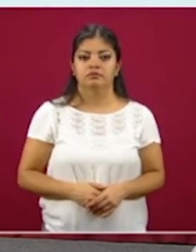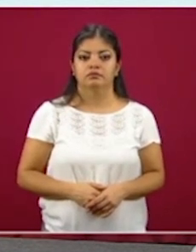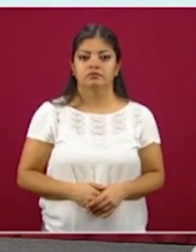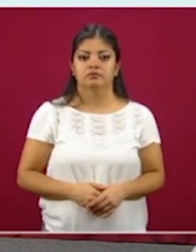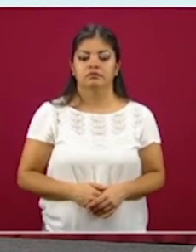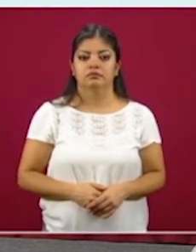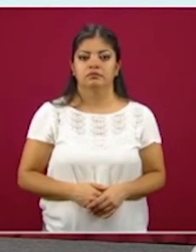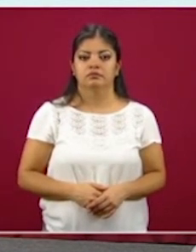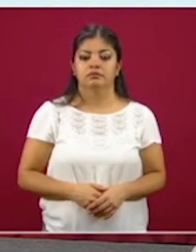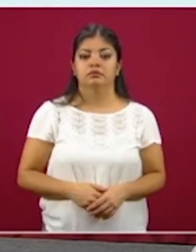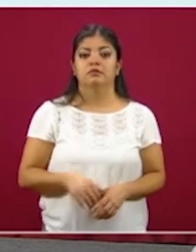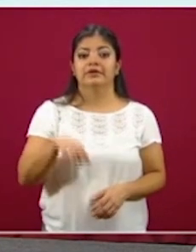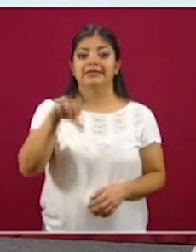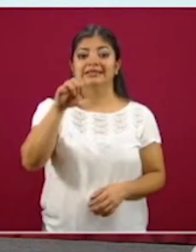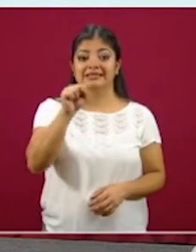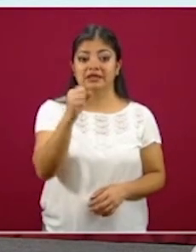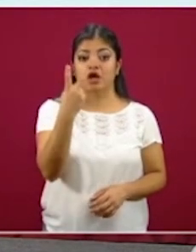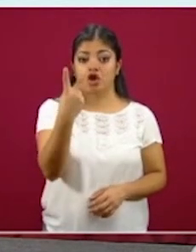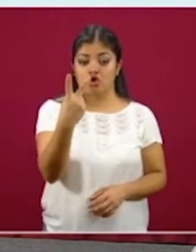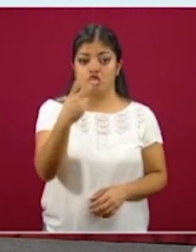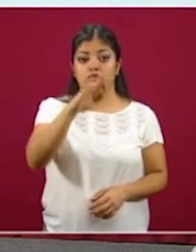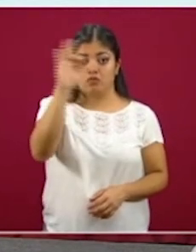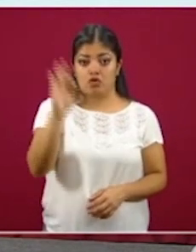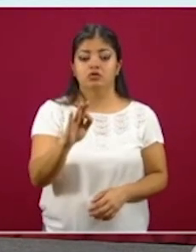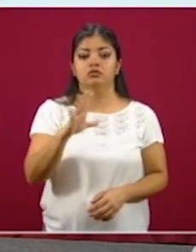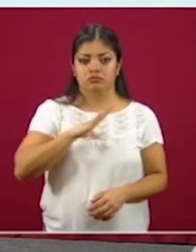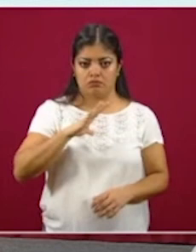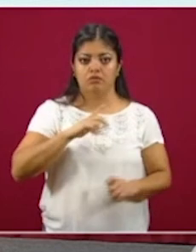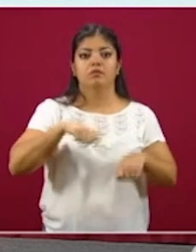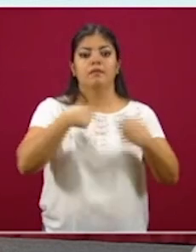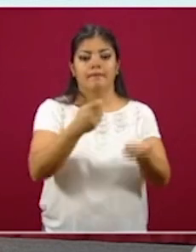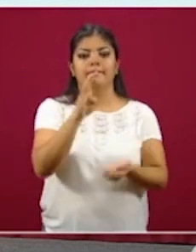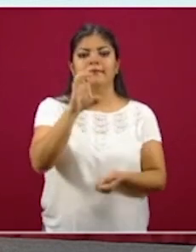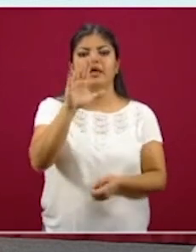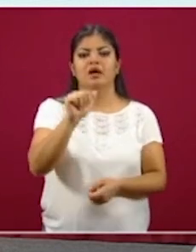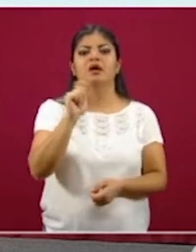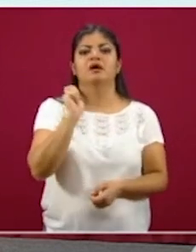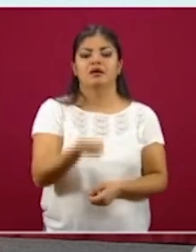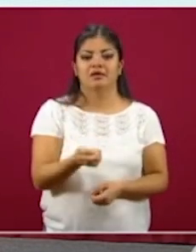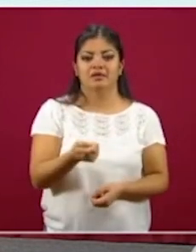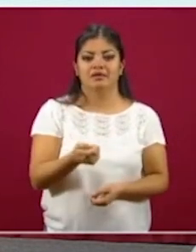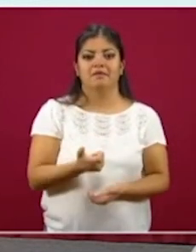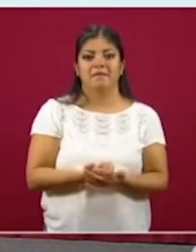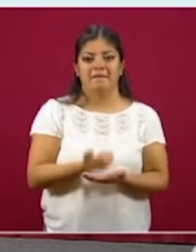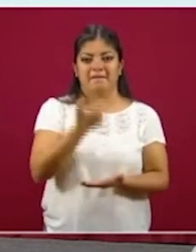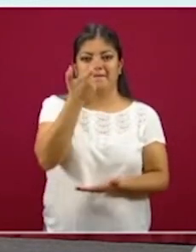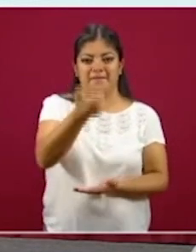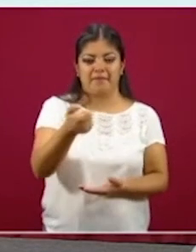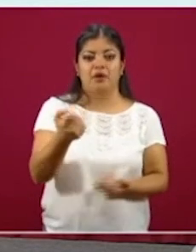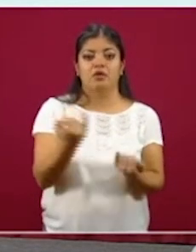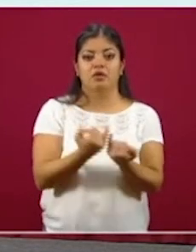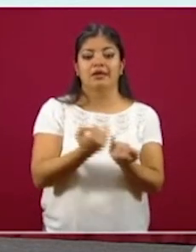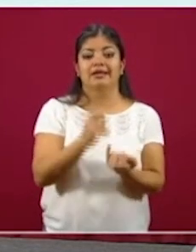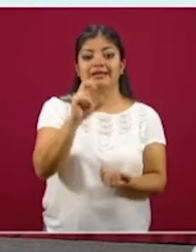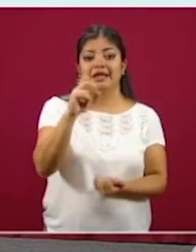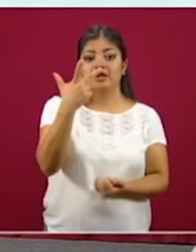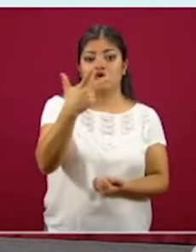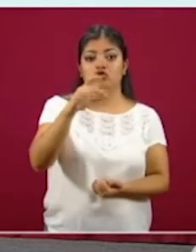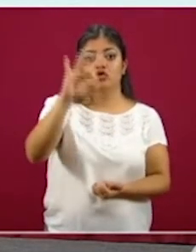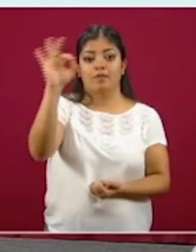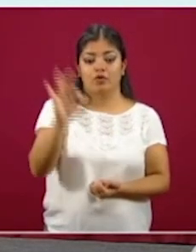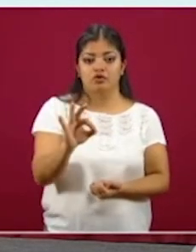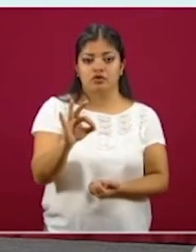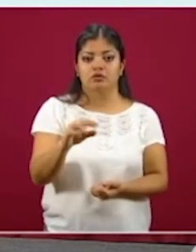Bueno, el 62 por ciento reciben su beca a través de este medio de pago y el 38 por